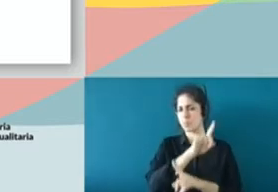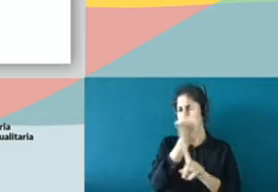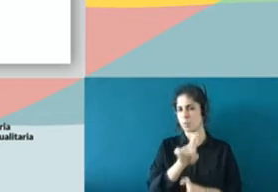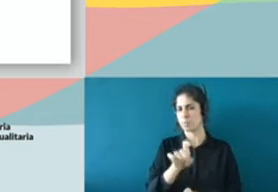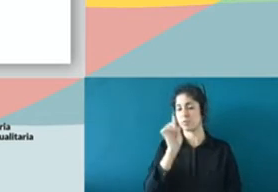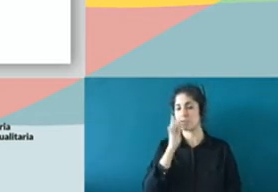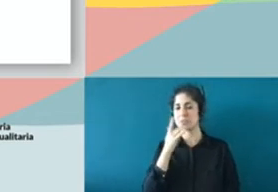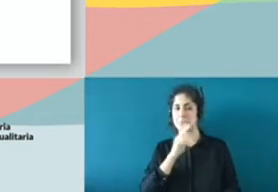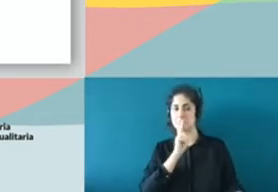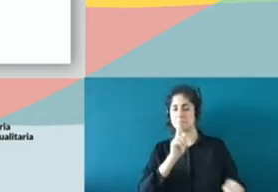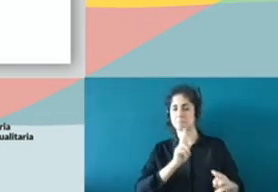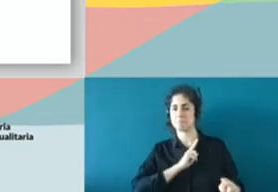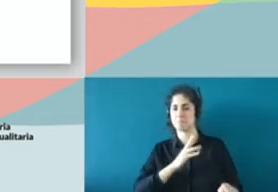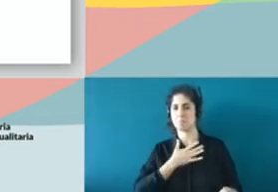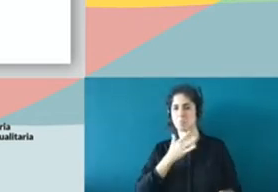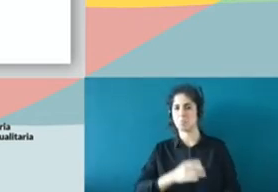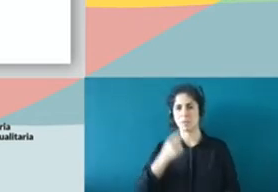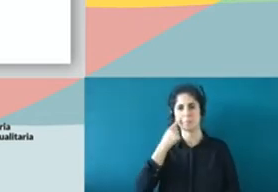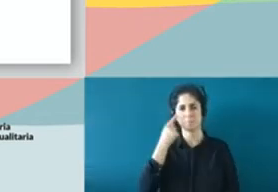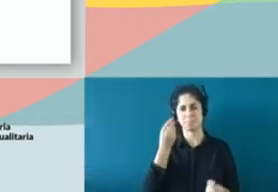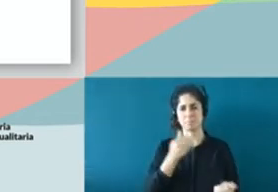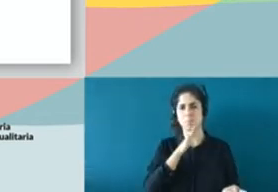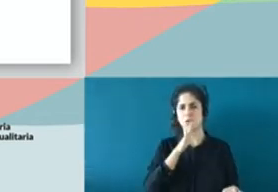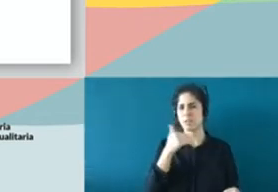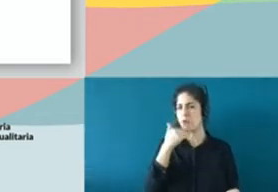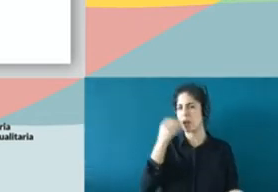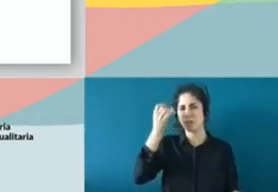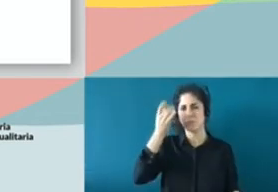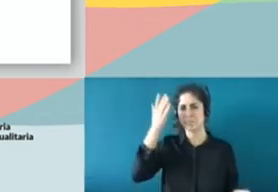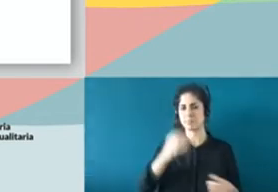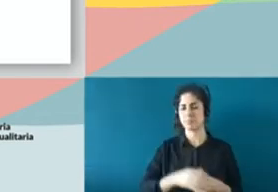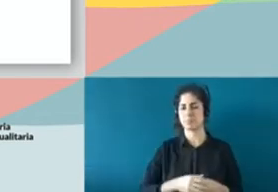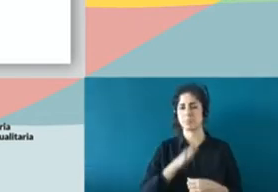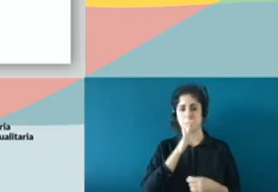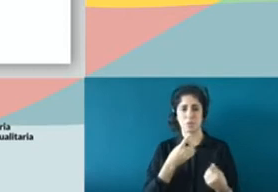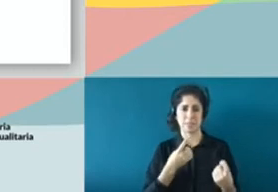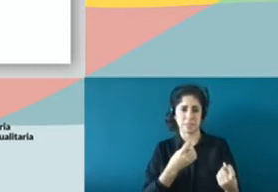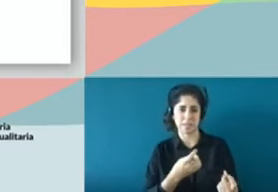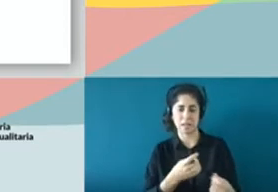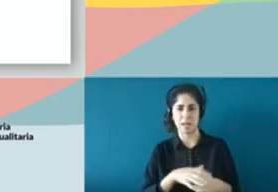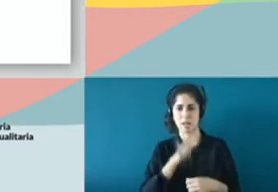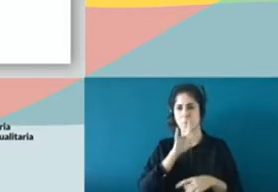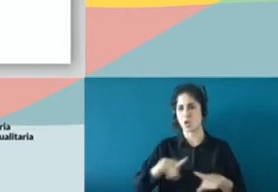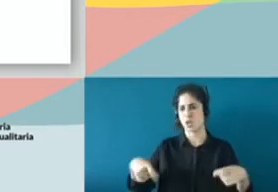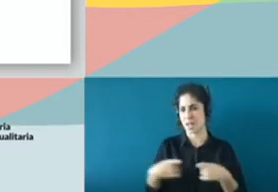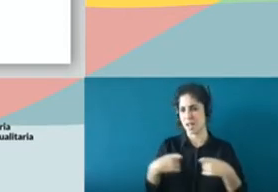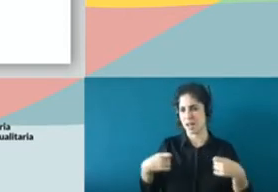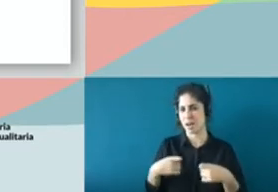que se les ocurra. Por necesidad. Guerras, hambre.